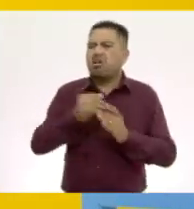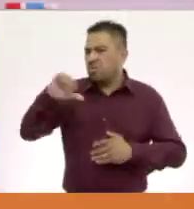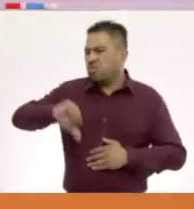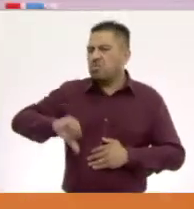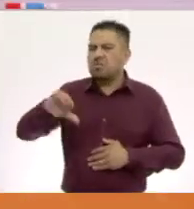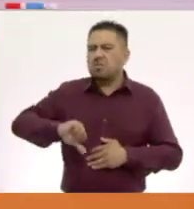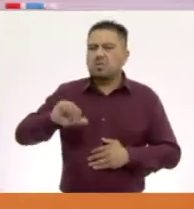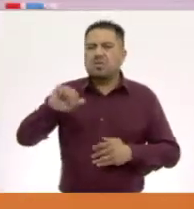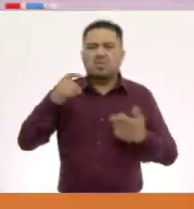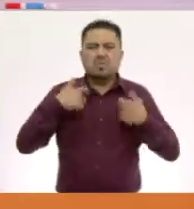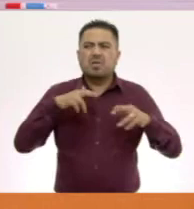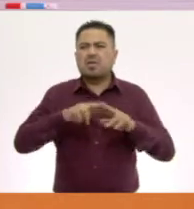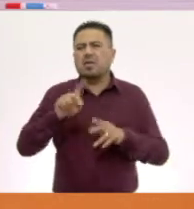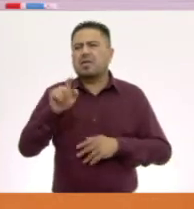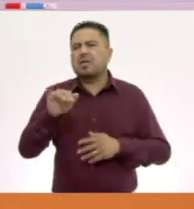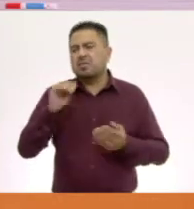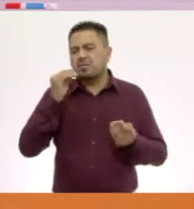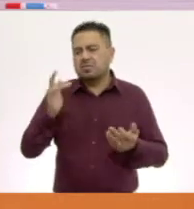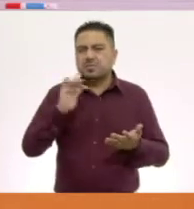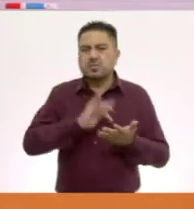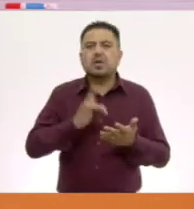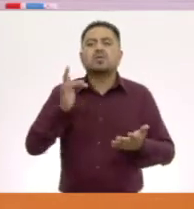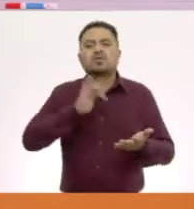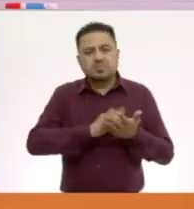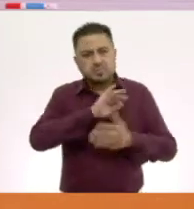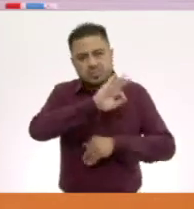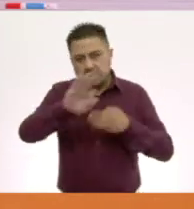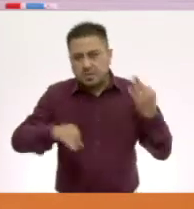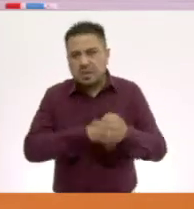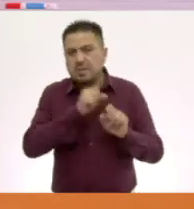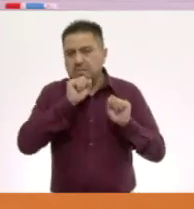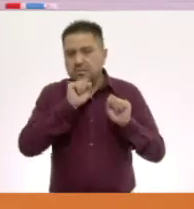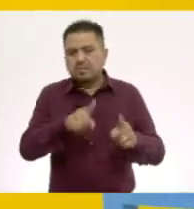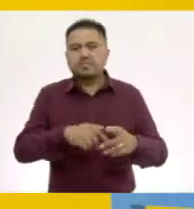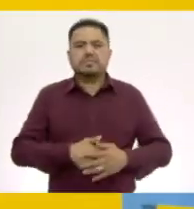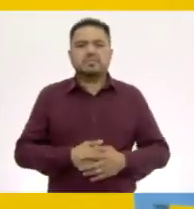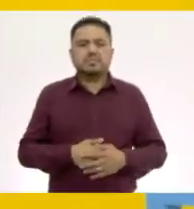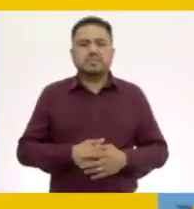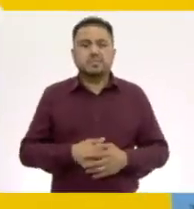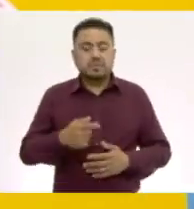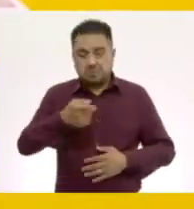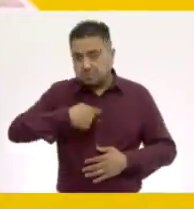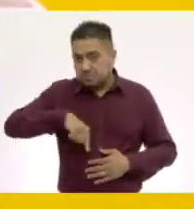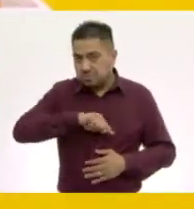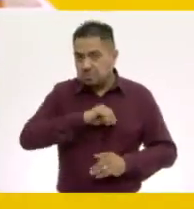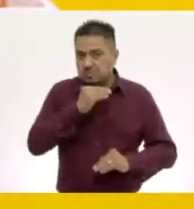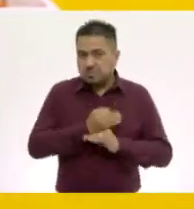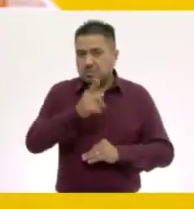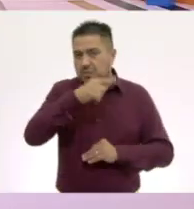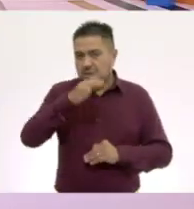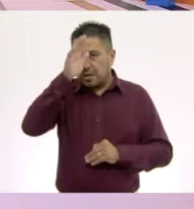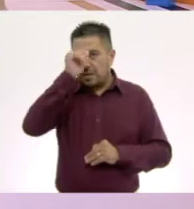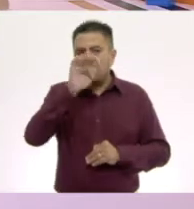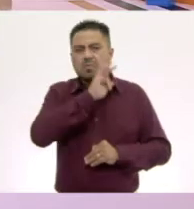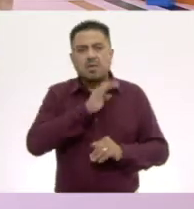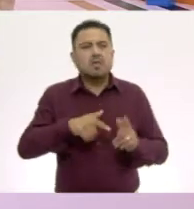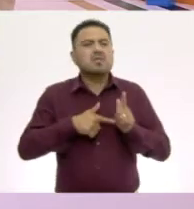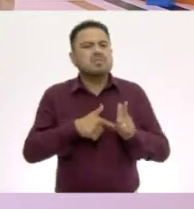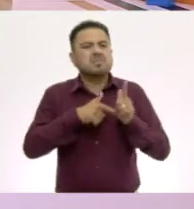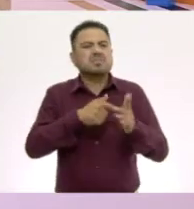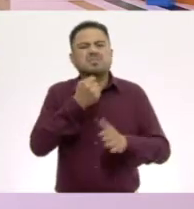hoy, profe Danis. Muchísimas gracias. Muchas gracias a todos ustedes. Nosotros, recuerden que podemos seguir